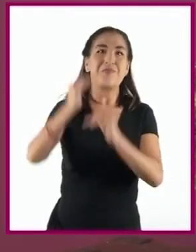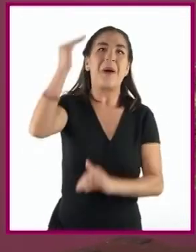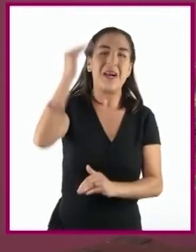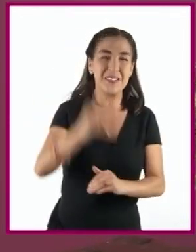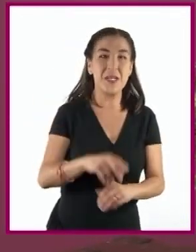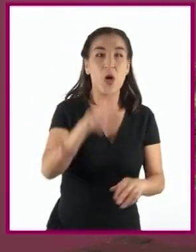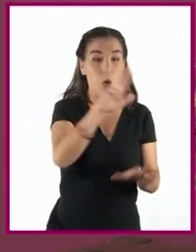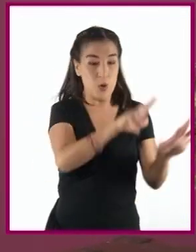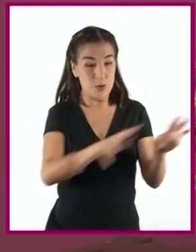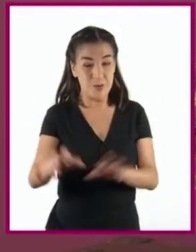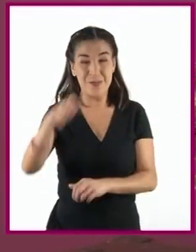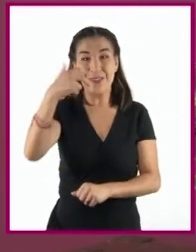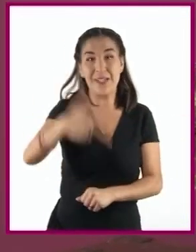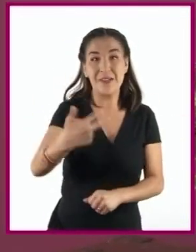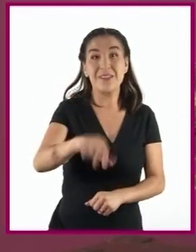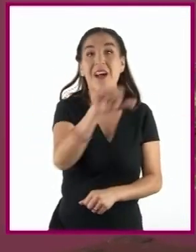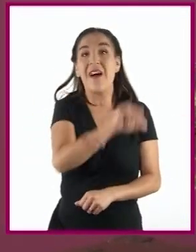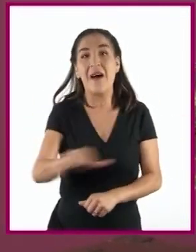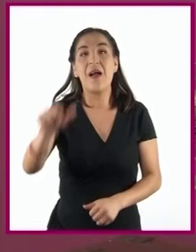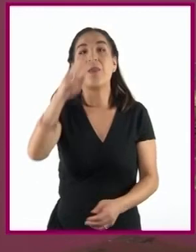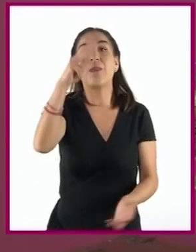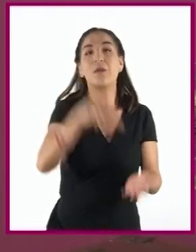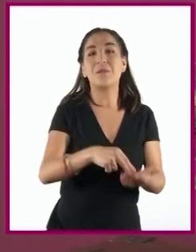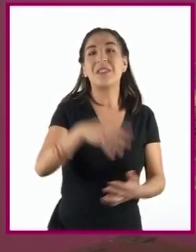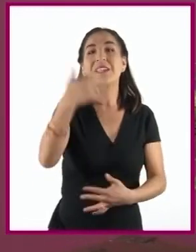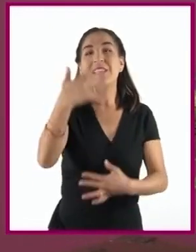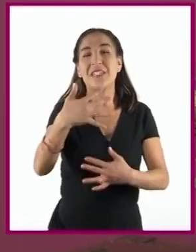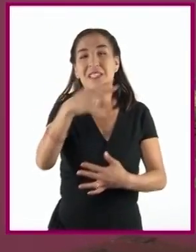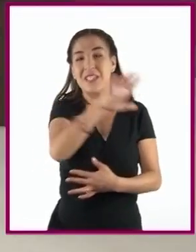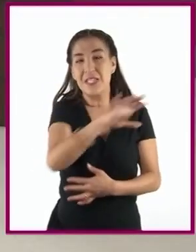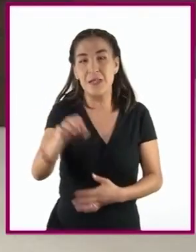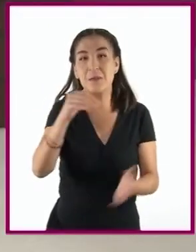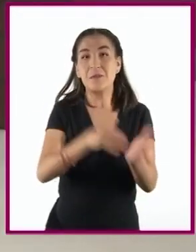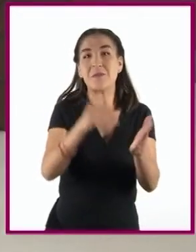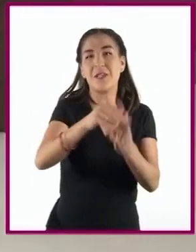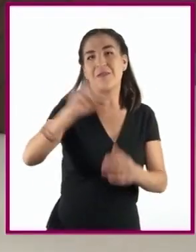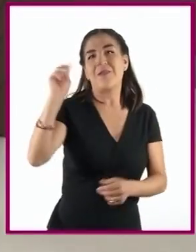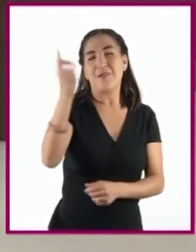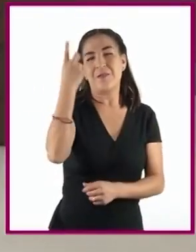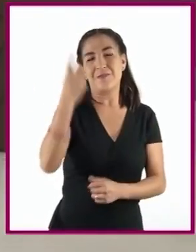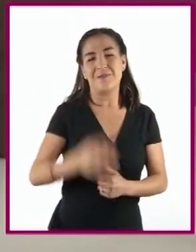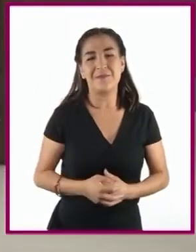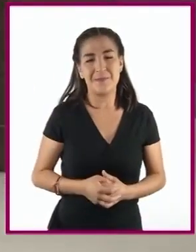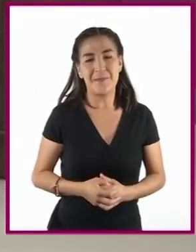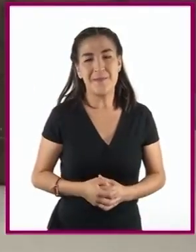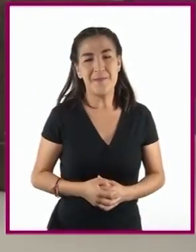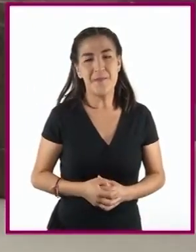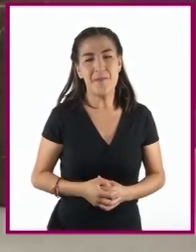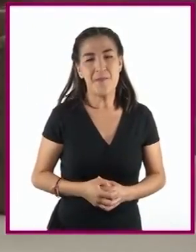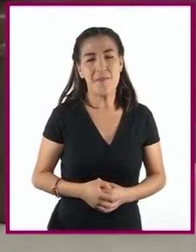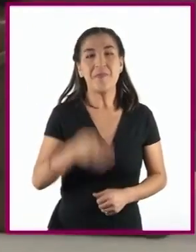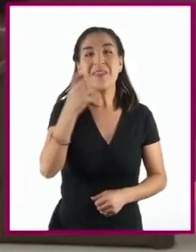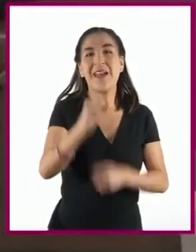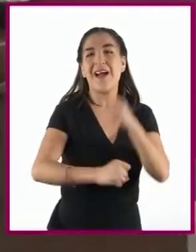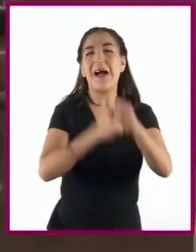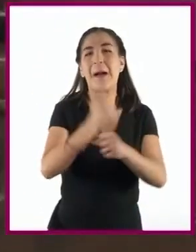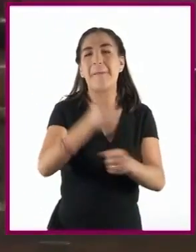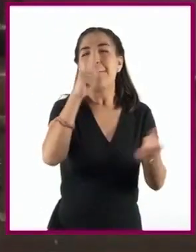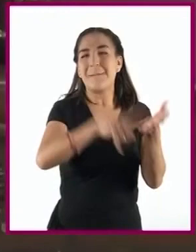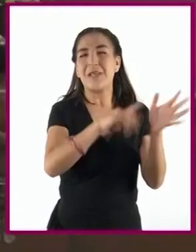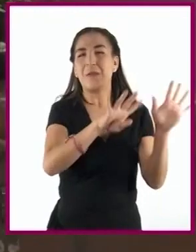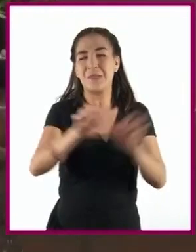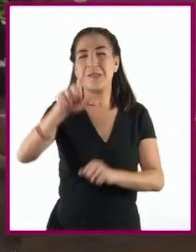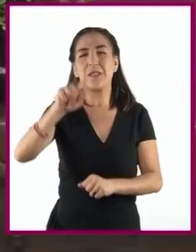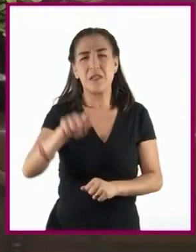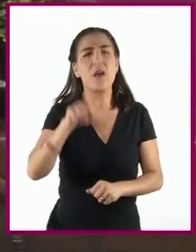813 a 2.500 millones de dólares los años de 1970 también los